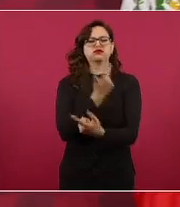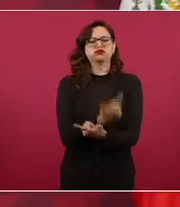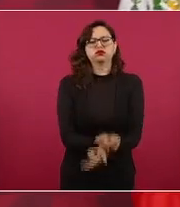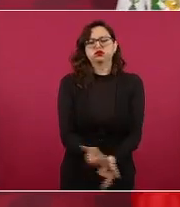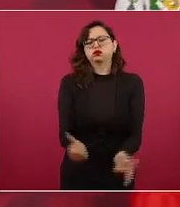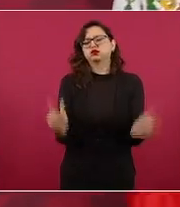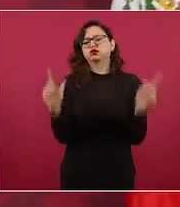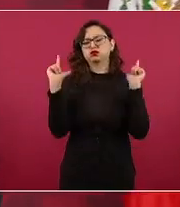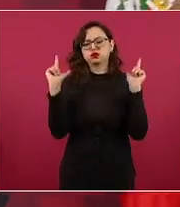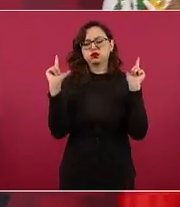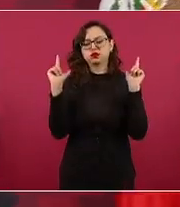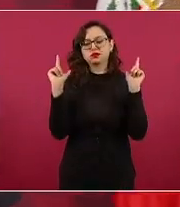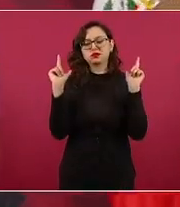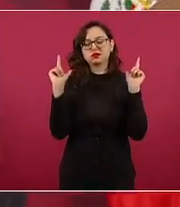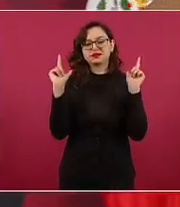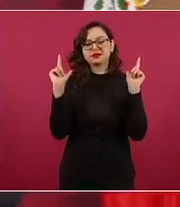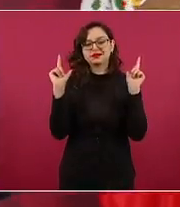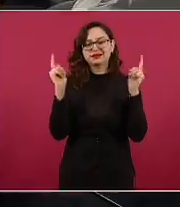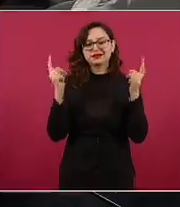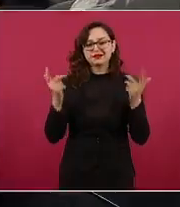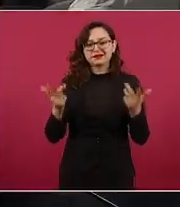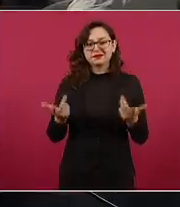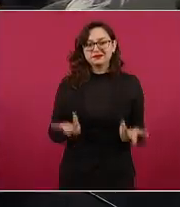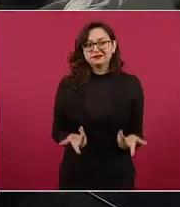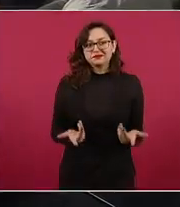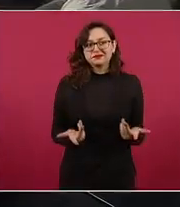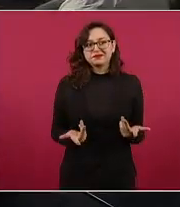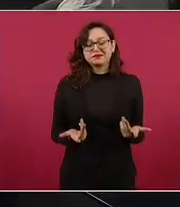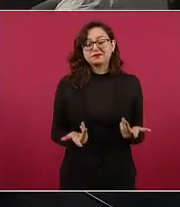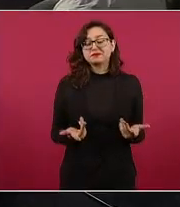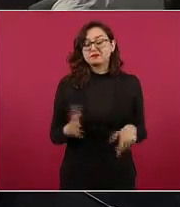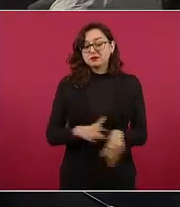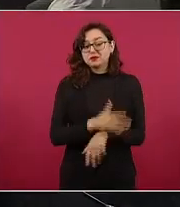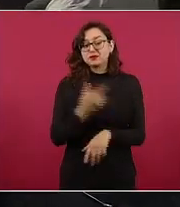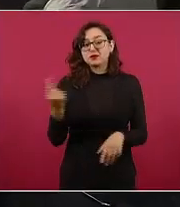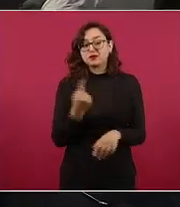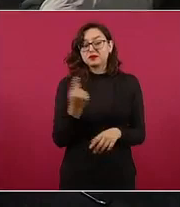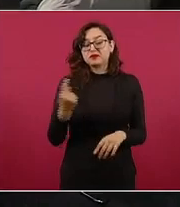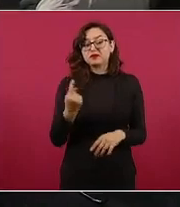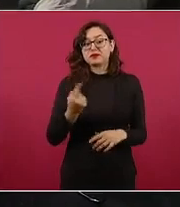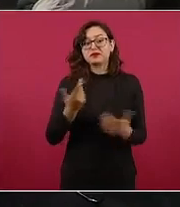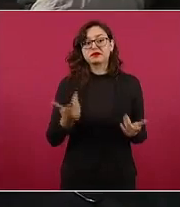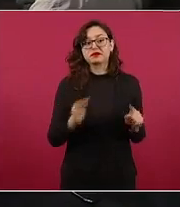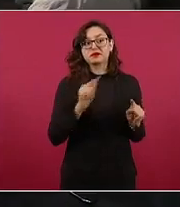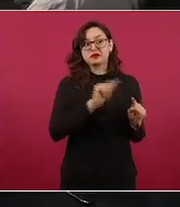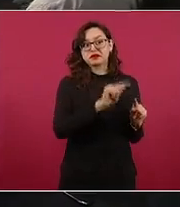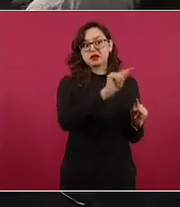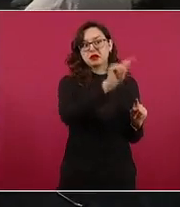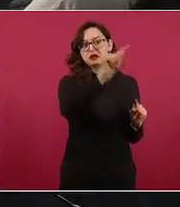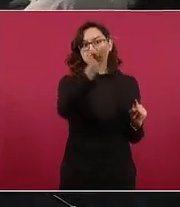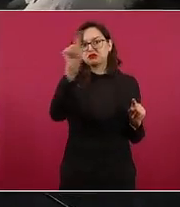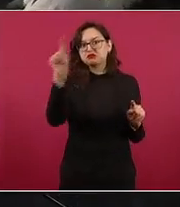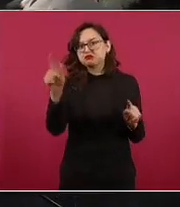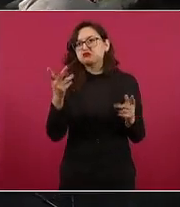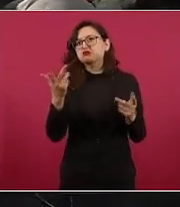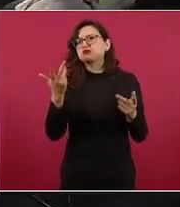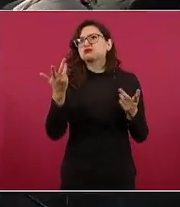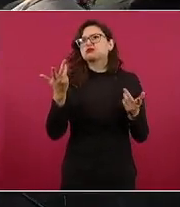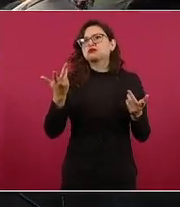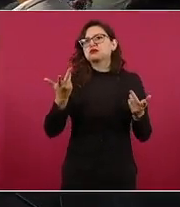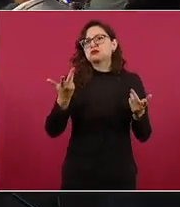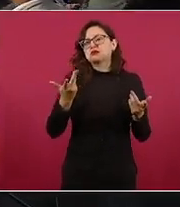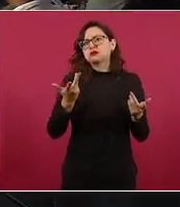sobre todo donde habían más oportunidades